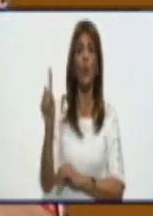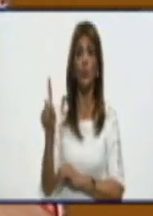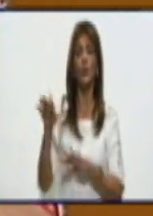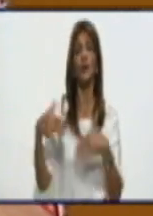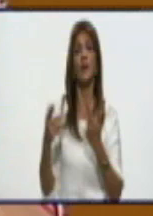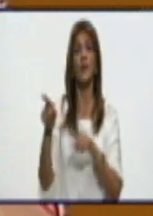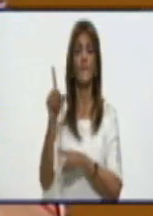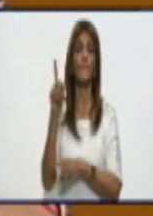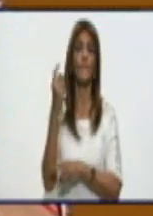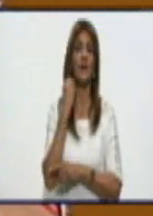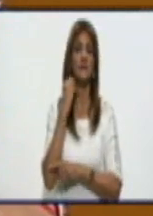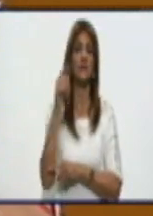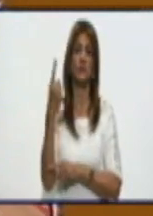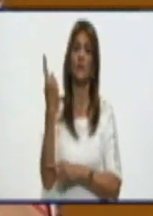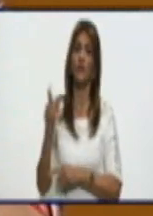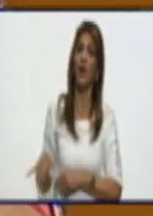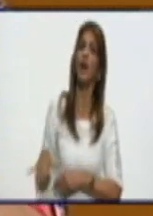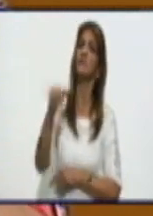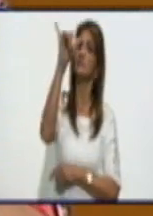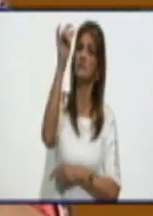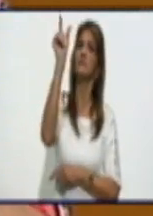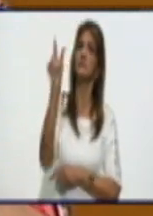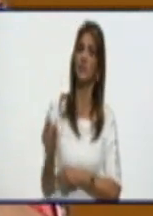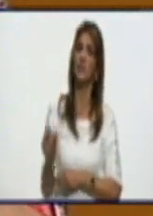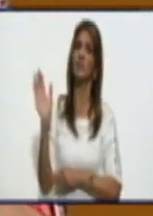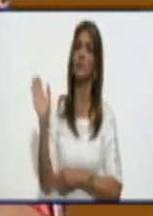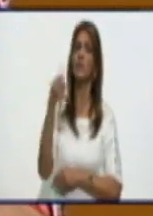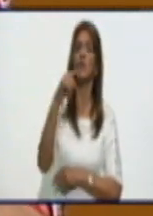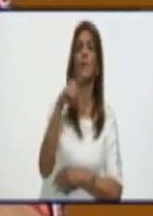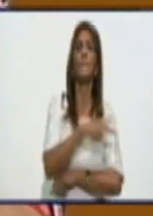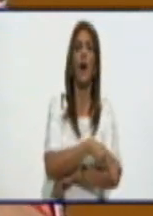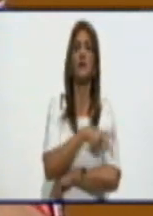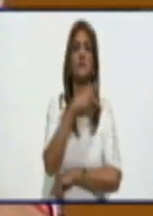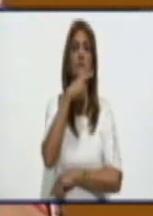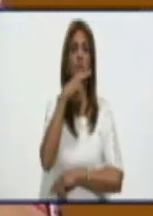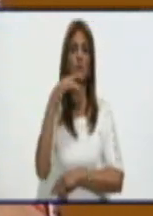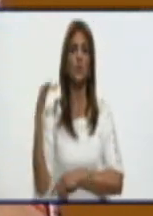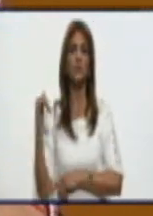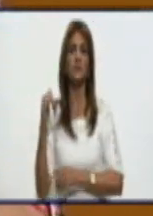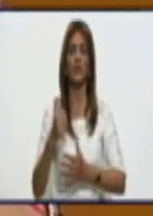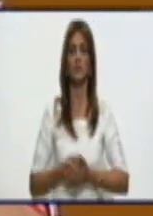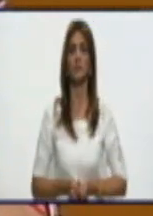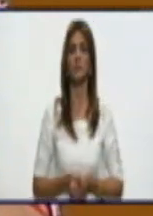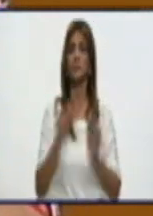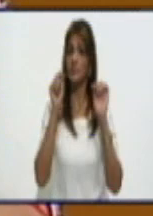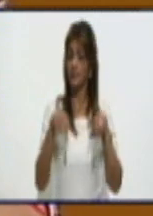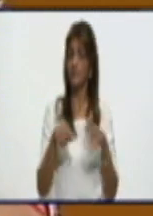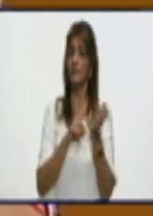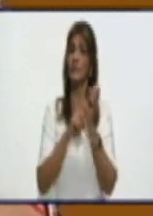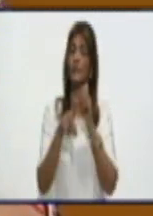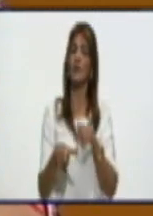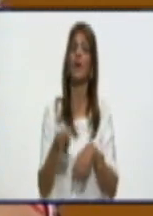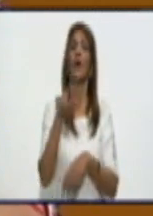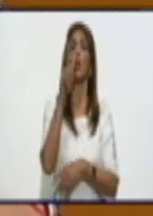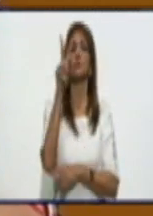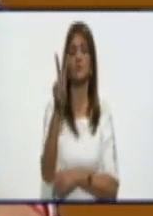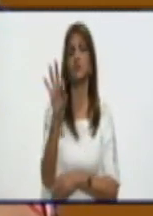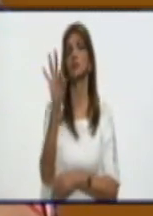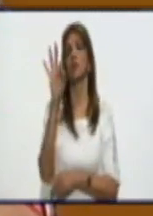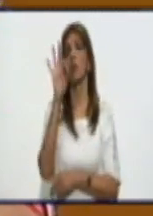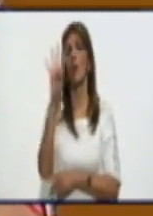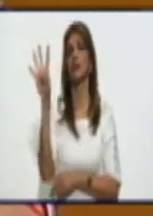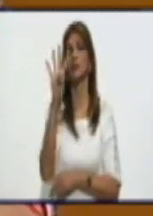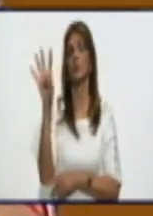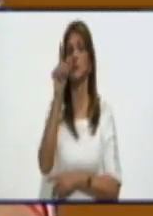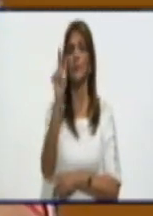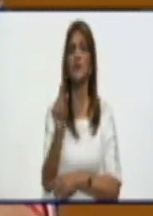Manzanillo fue el caso importado, el viajero procedente de Rusia. Hoy tenemos en la provincia 854 personas ingresadas